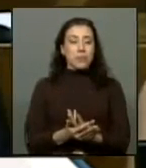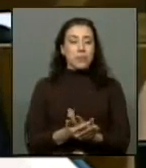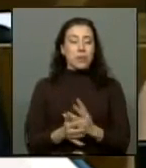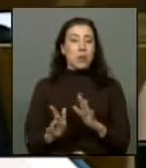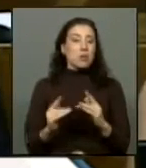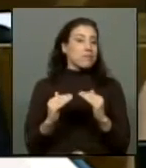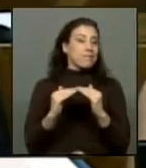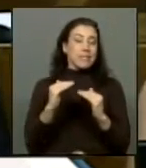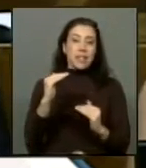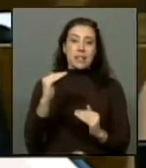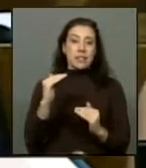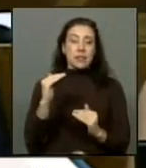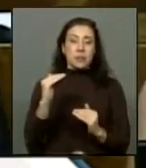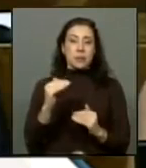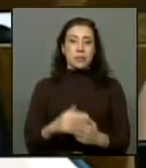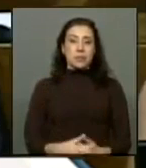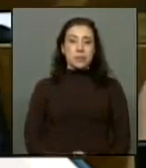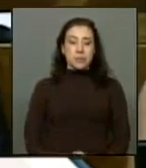desigual.